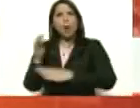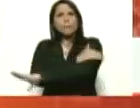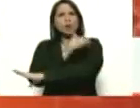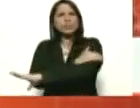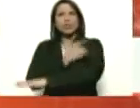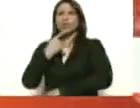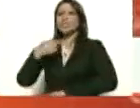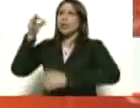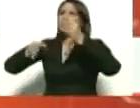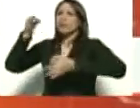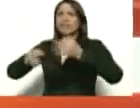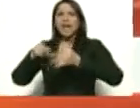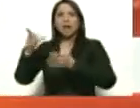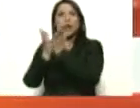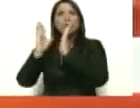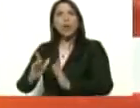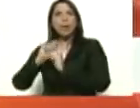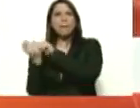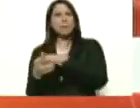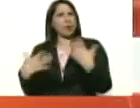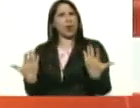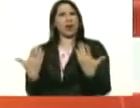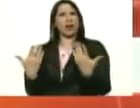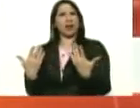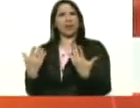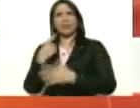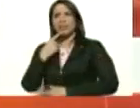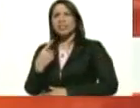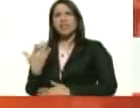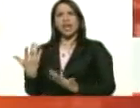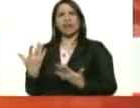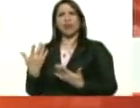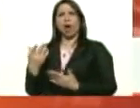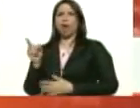justificando el caso, aminorando su impacto,